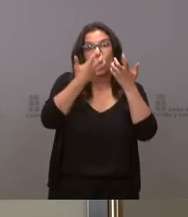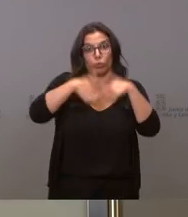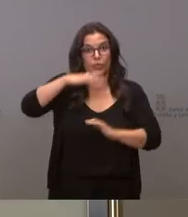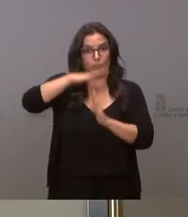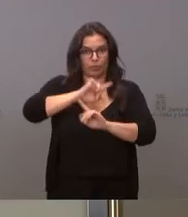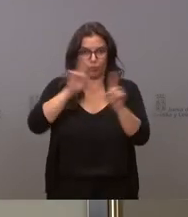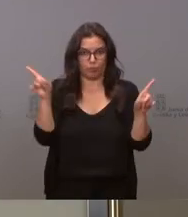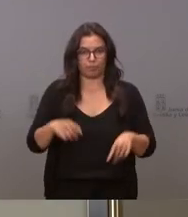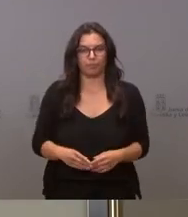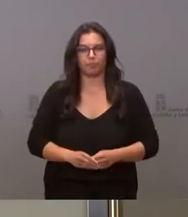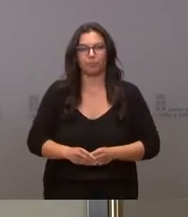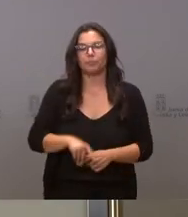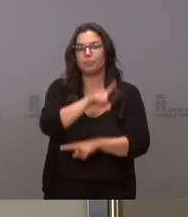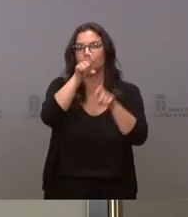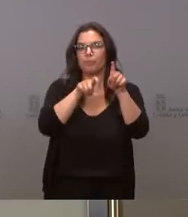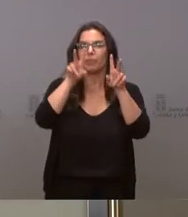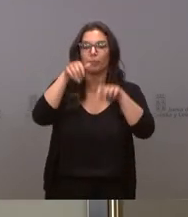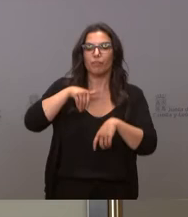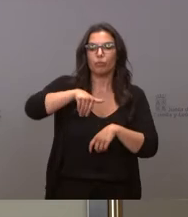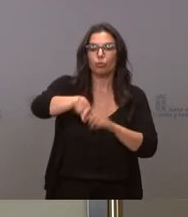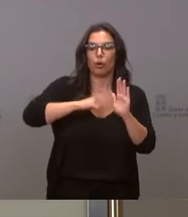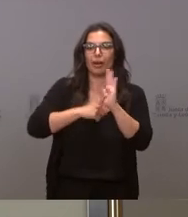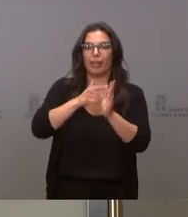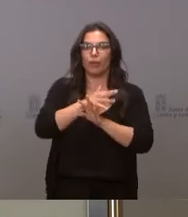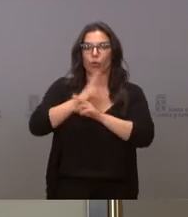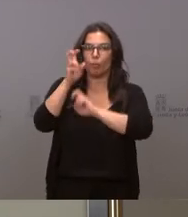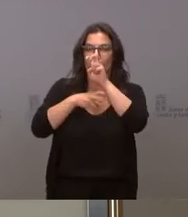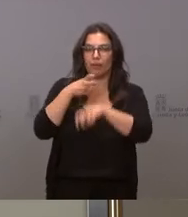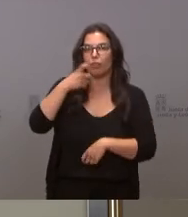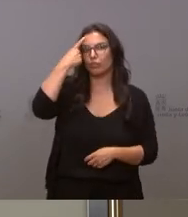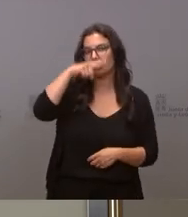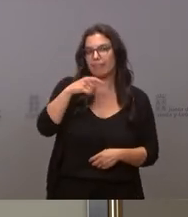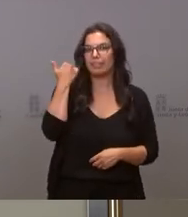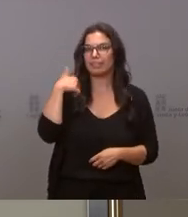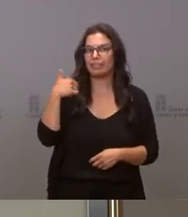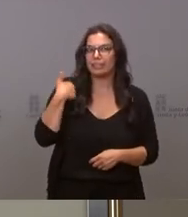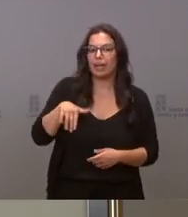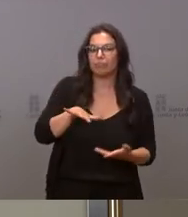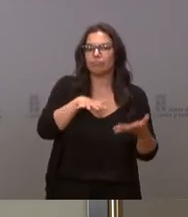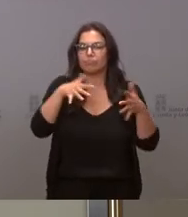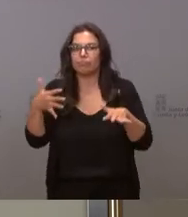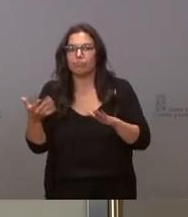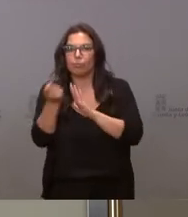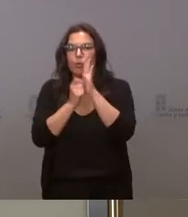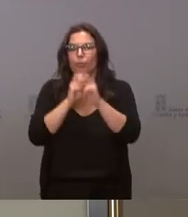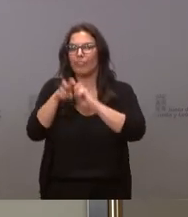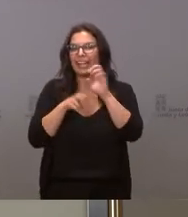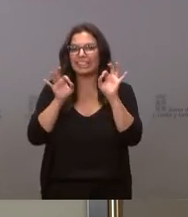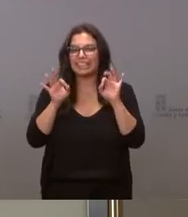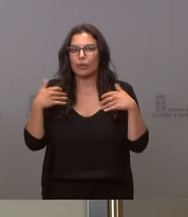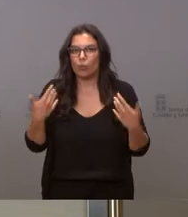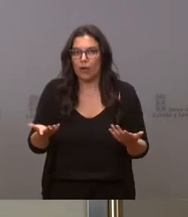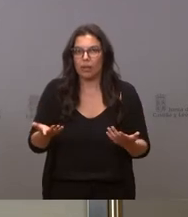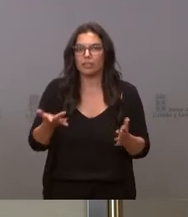sobre la futura modificación de la ley del juego no sé si saben ya o tienen alguna idea en qué se va a traducir alguna de esas modificaciones y se van a